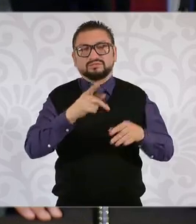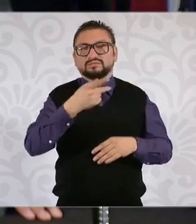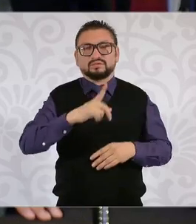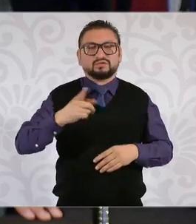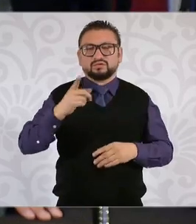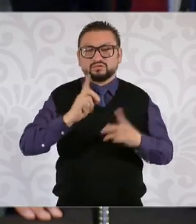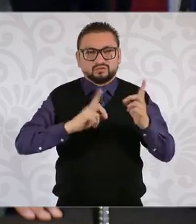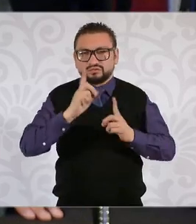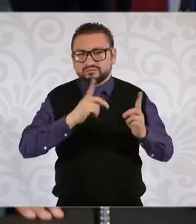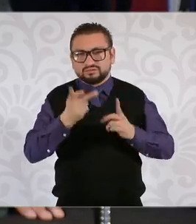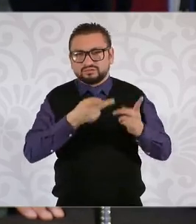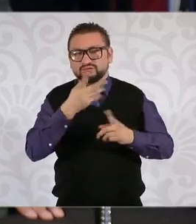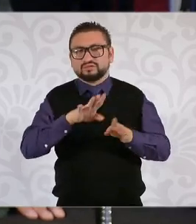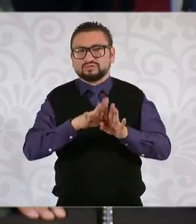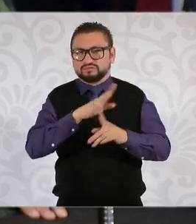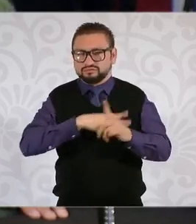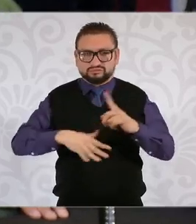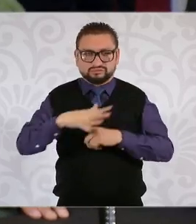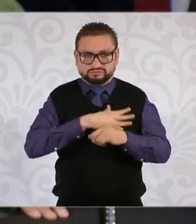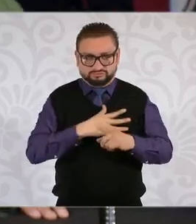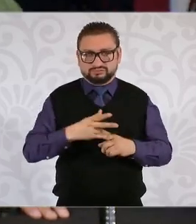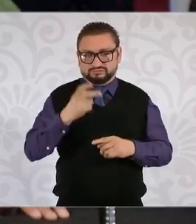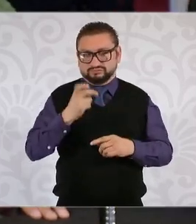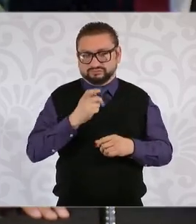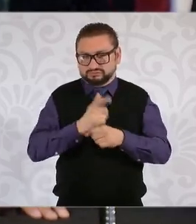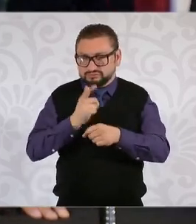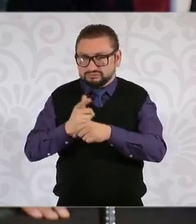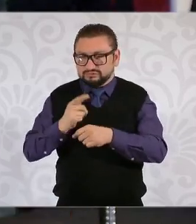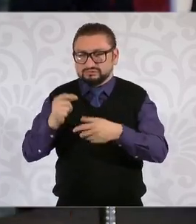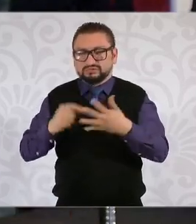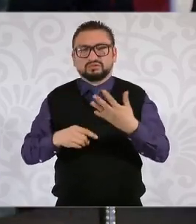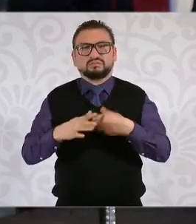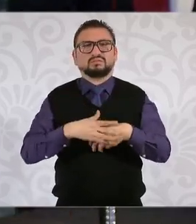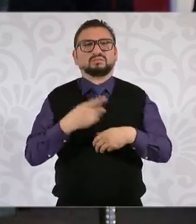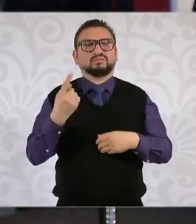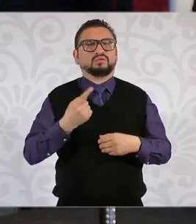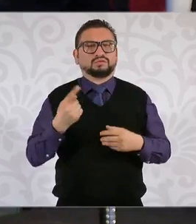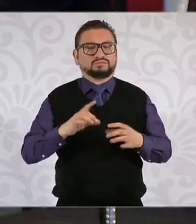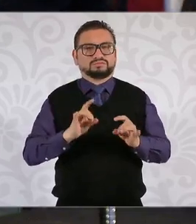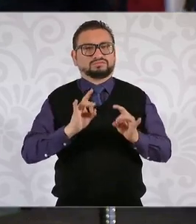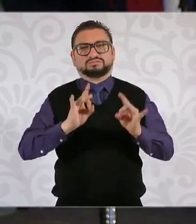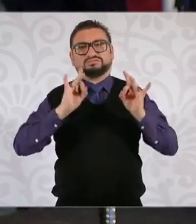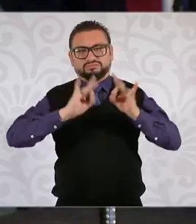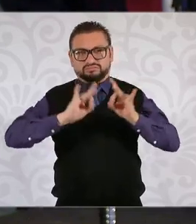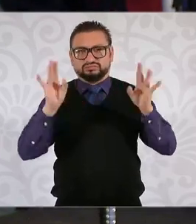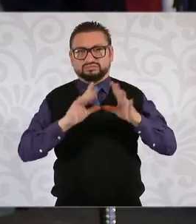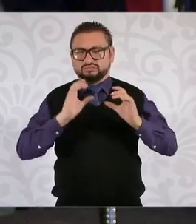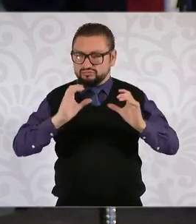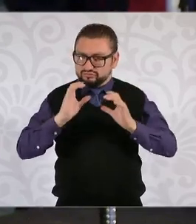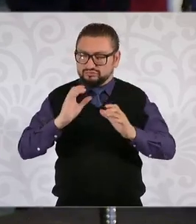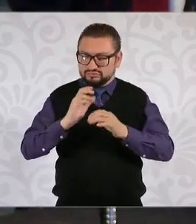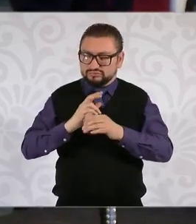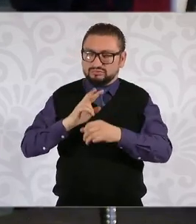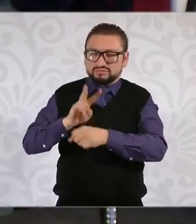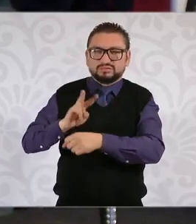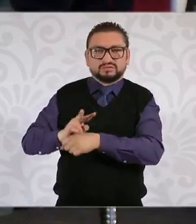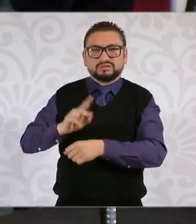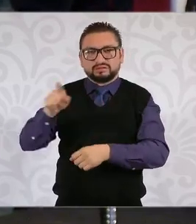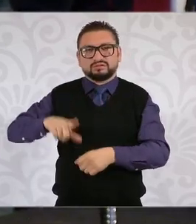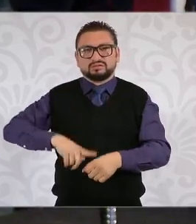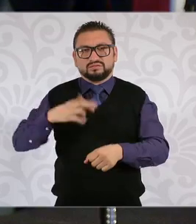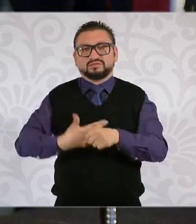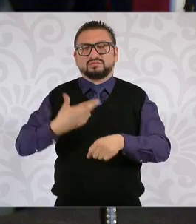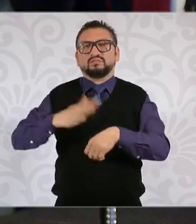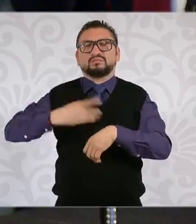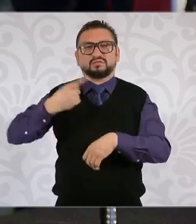torno a todo lo que se ha dado alrededor de estos señalamientos y de por qué el foco en el gobernador. También lo que tiene que ver, por